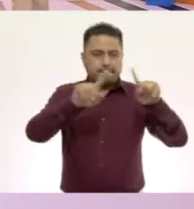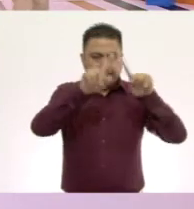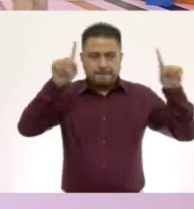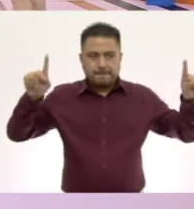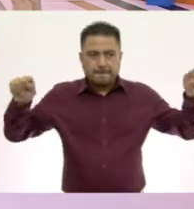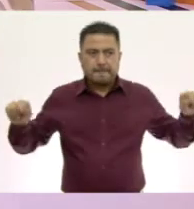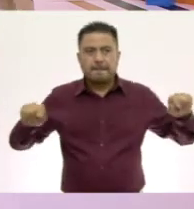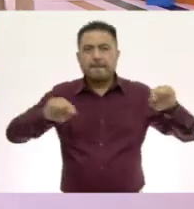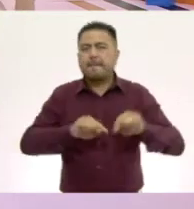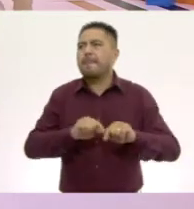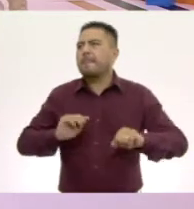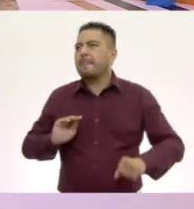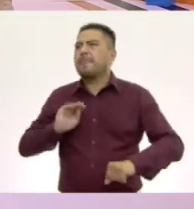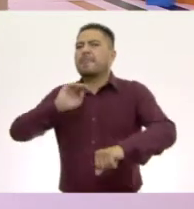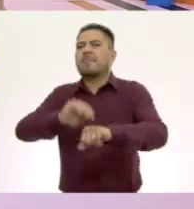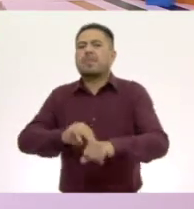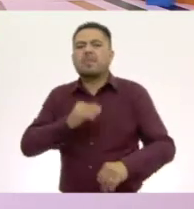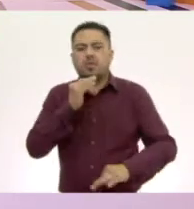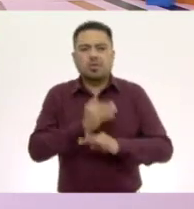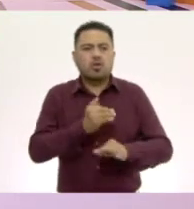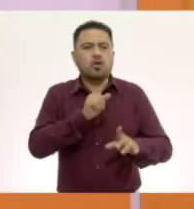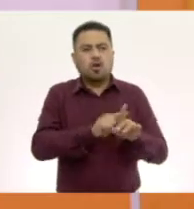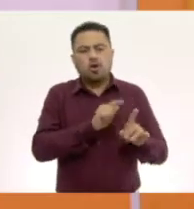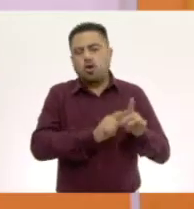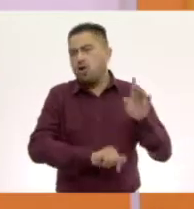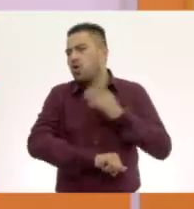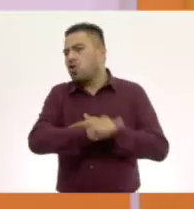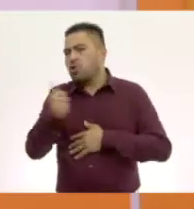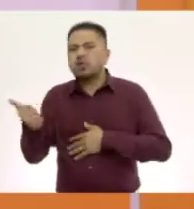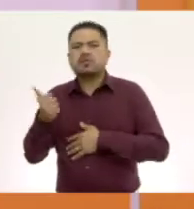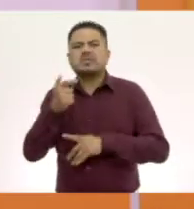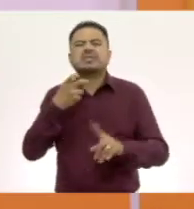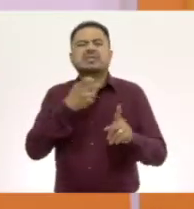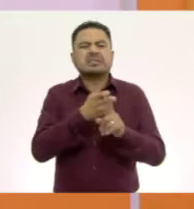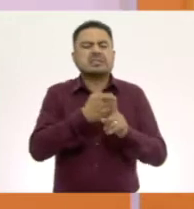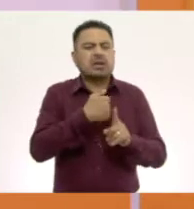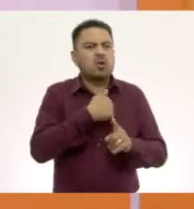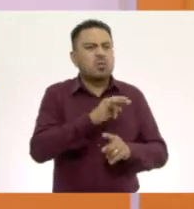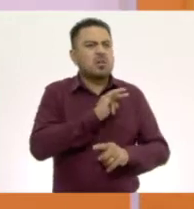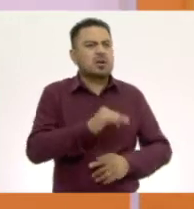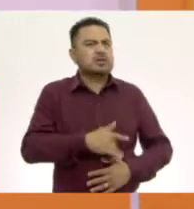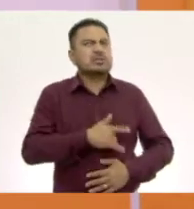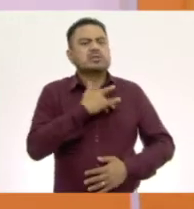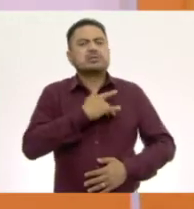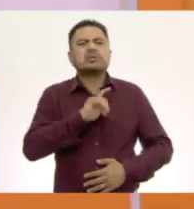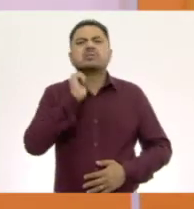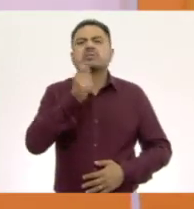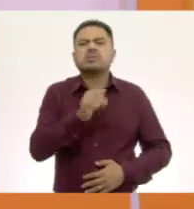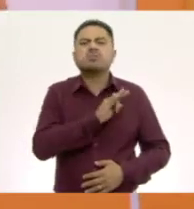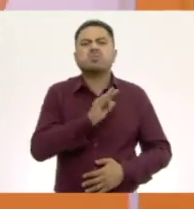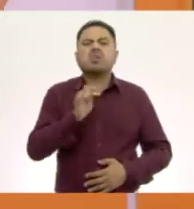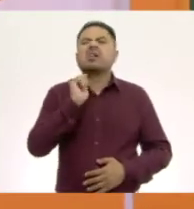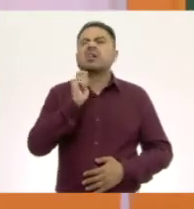vamos a agarrar otro color, que las texturas que yo puedo sentir, puede ser